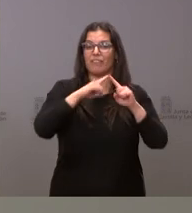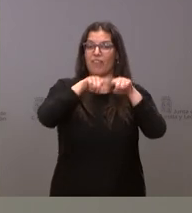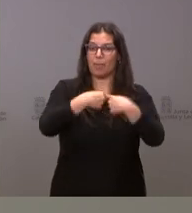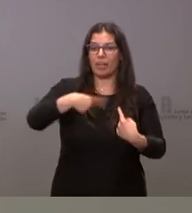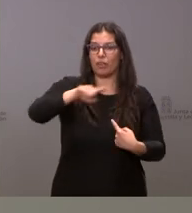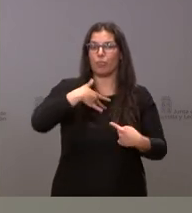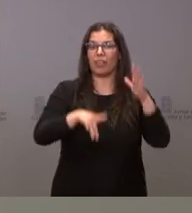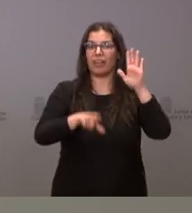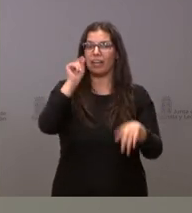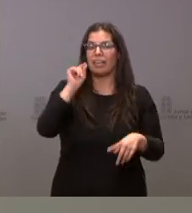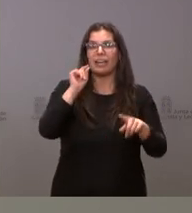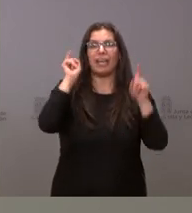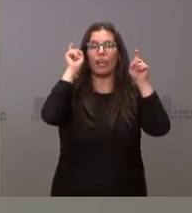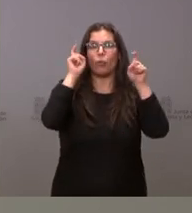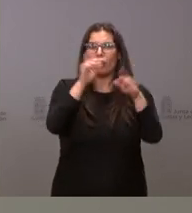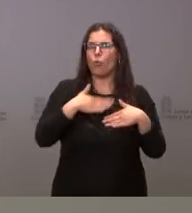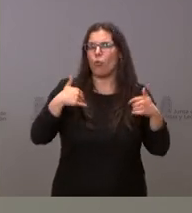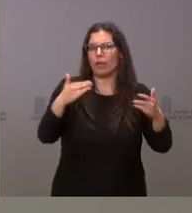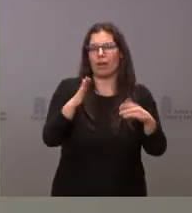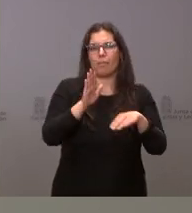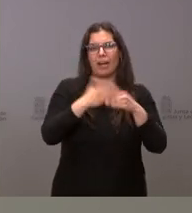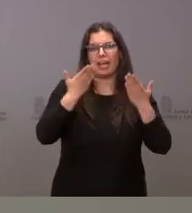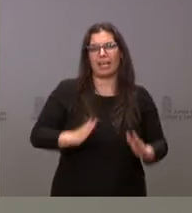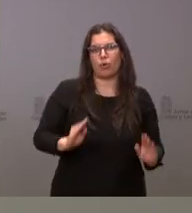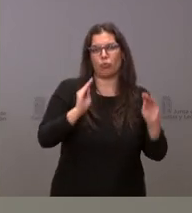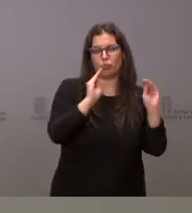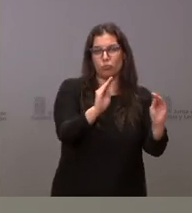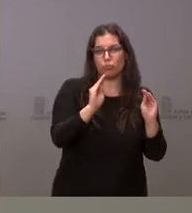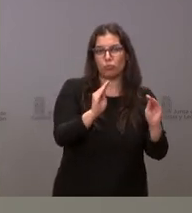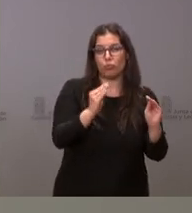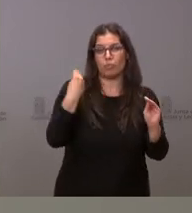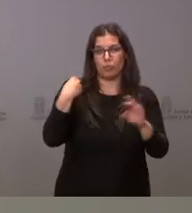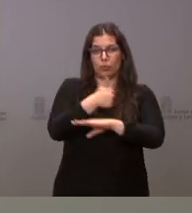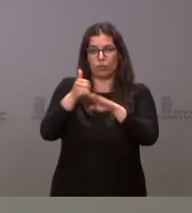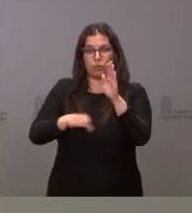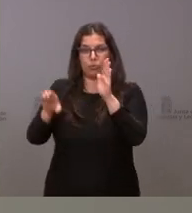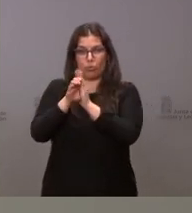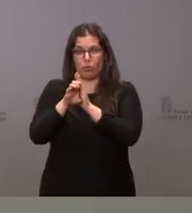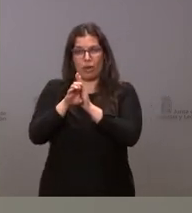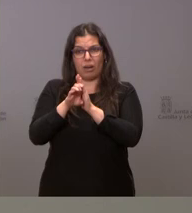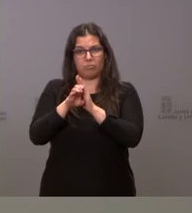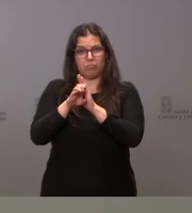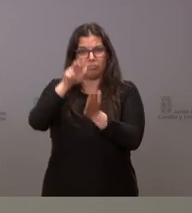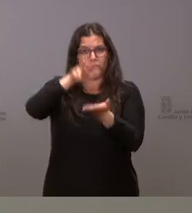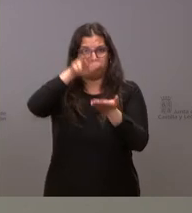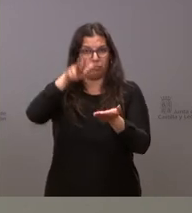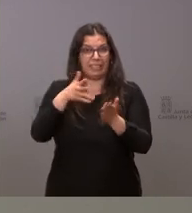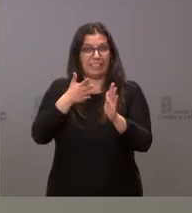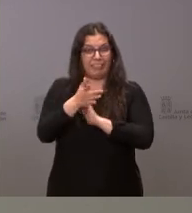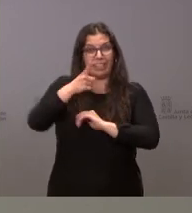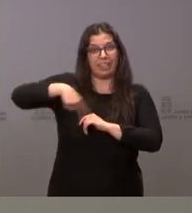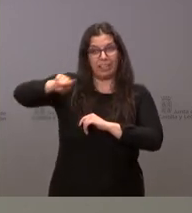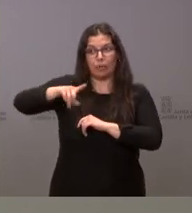puedan elegir la educación que quieran para sus hijos. Avalado, como bien sabe, por el Tribunal Constitucional, por tanto, es en ese entorno donde